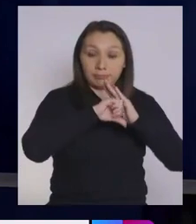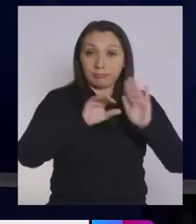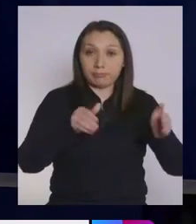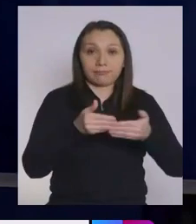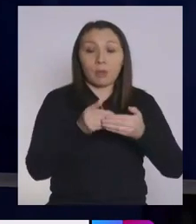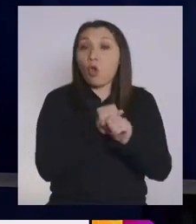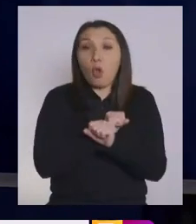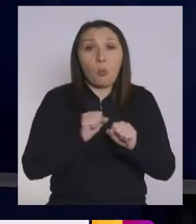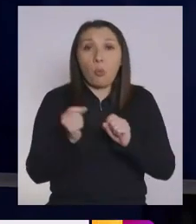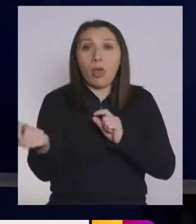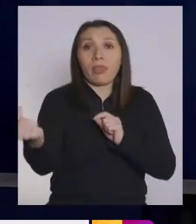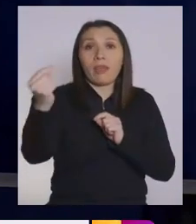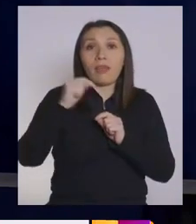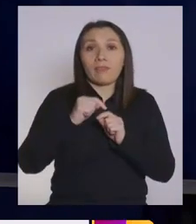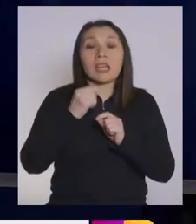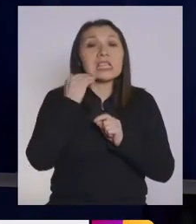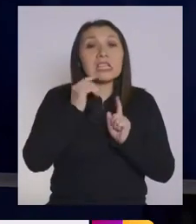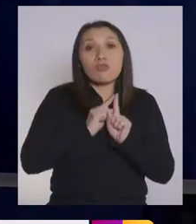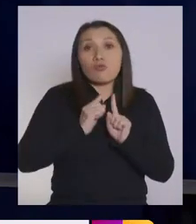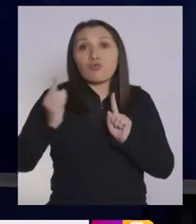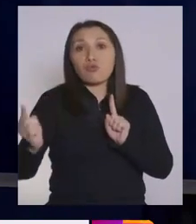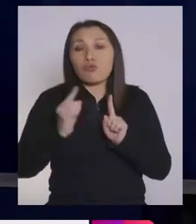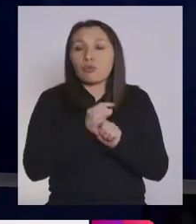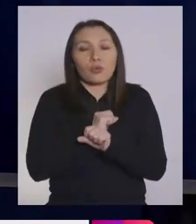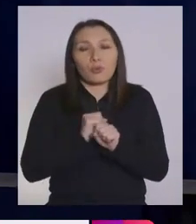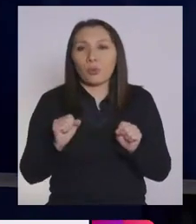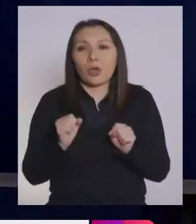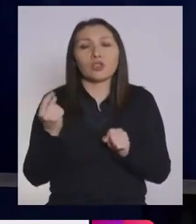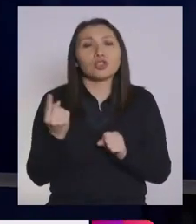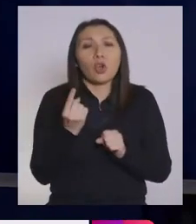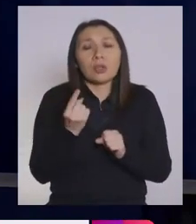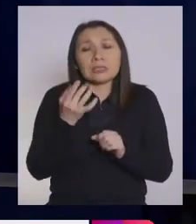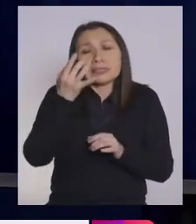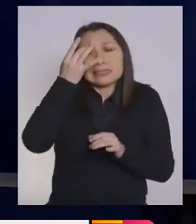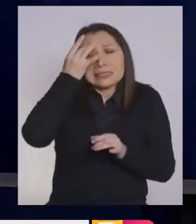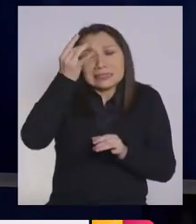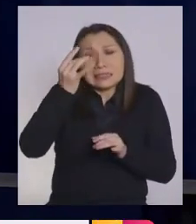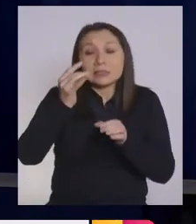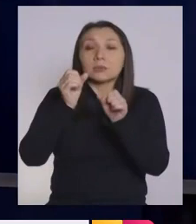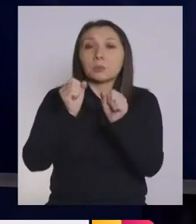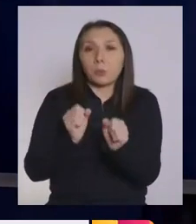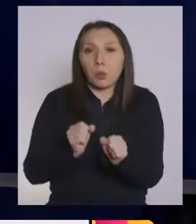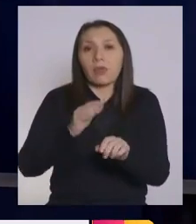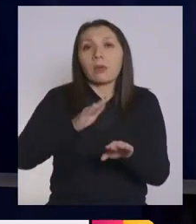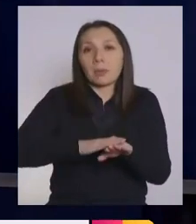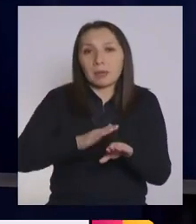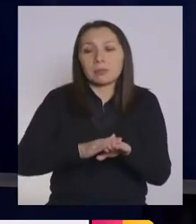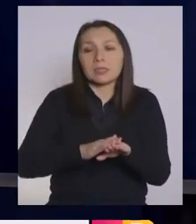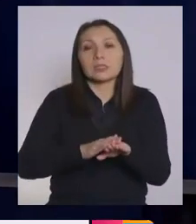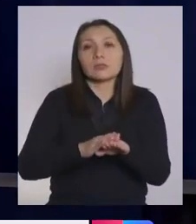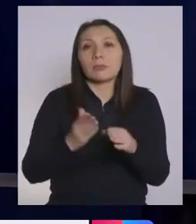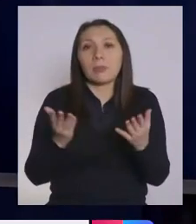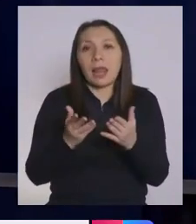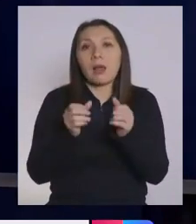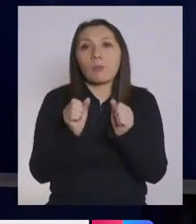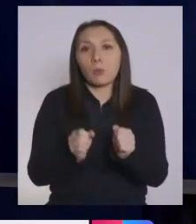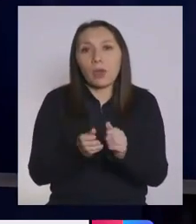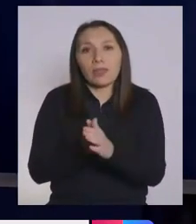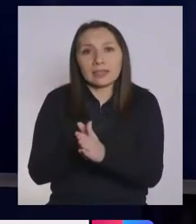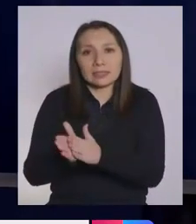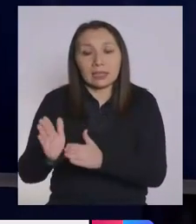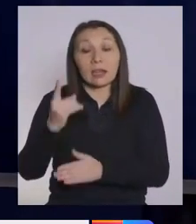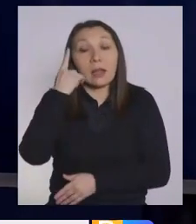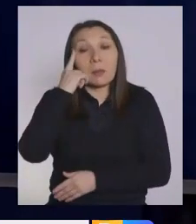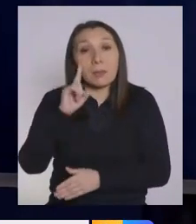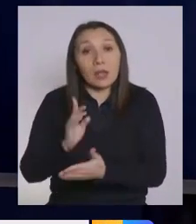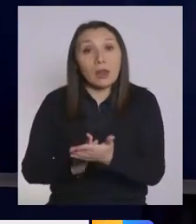restringida la movilidad de los niños y solo en situaciones excepcionales se va a poder pedir permiso para que puedan salir.